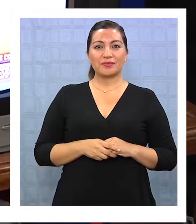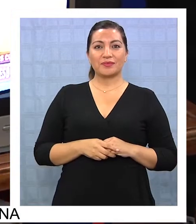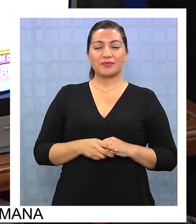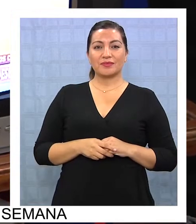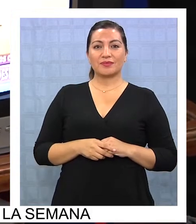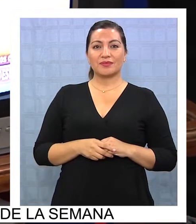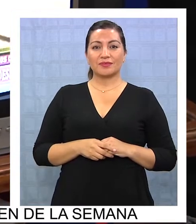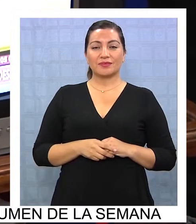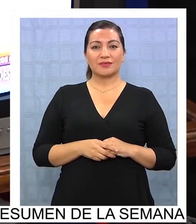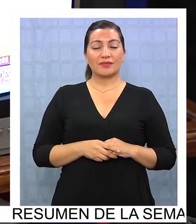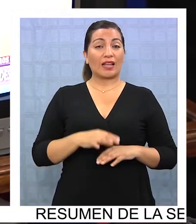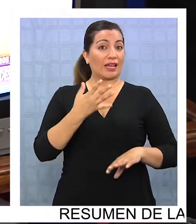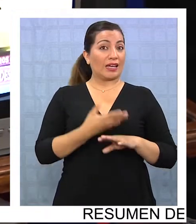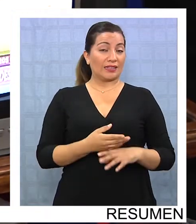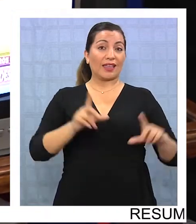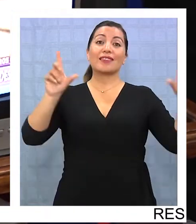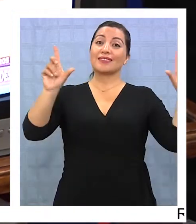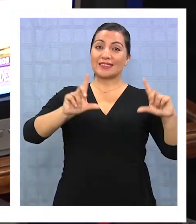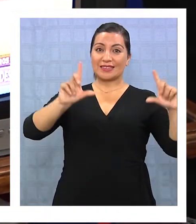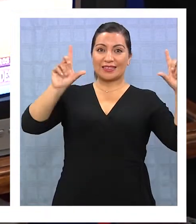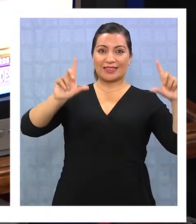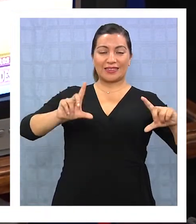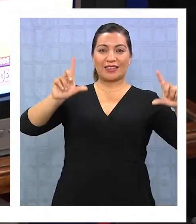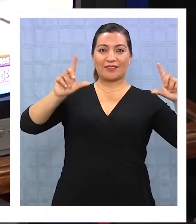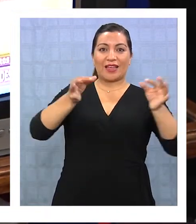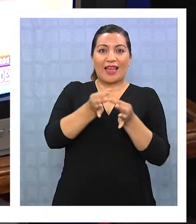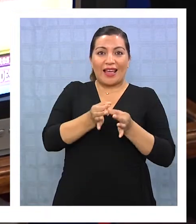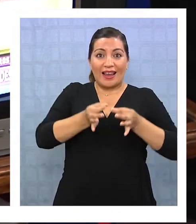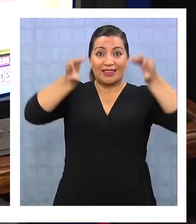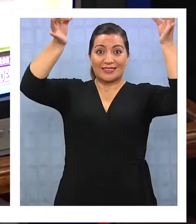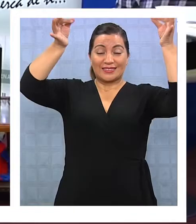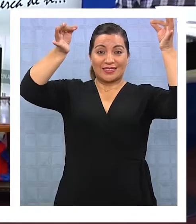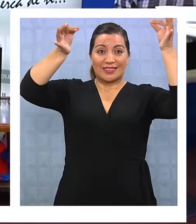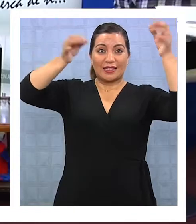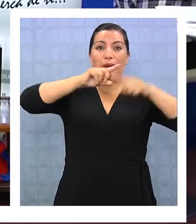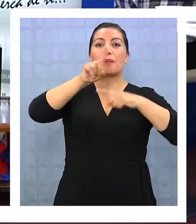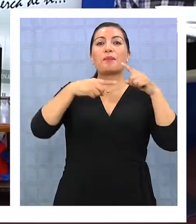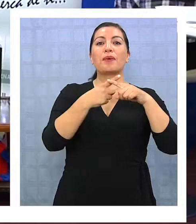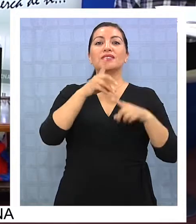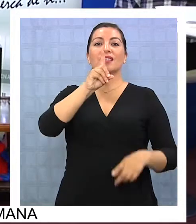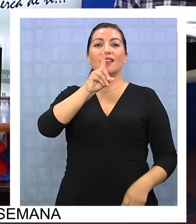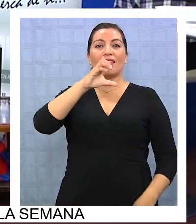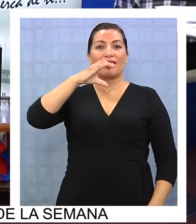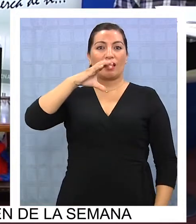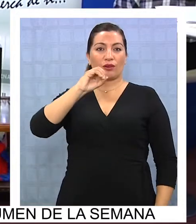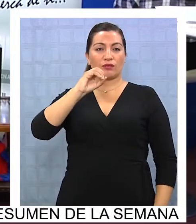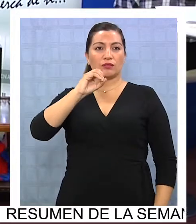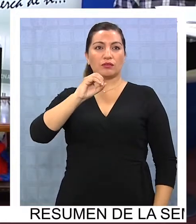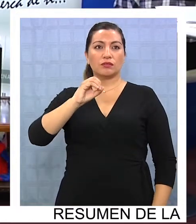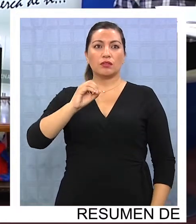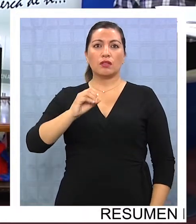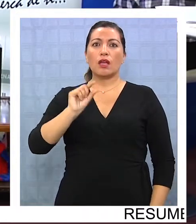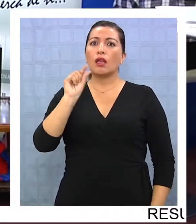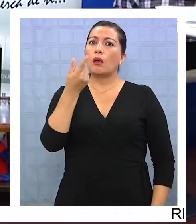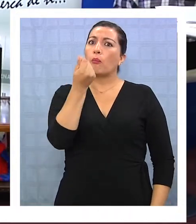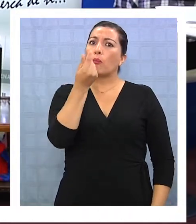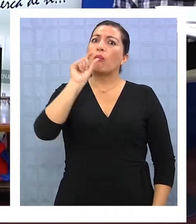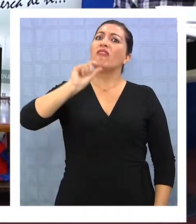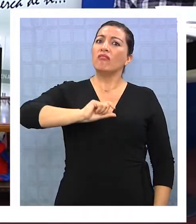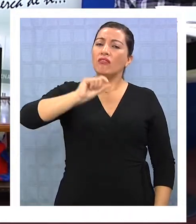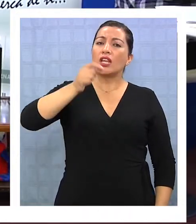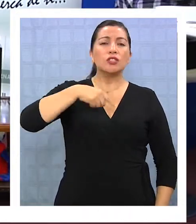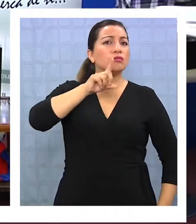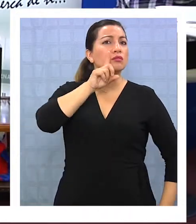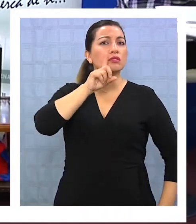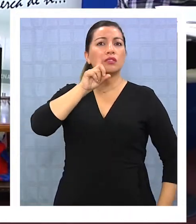Entonces, ahí habría que tener el televisor, evidentemente, la antena y el decodificador. Exactamente. O sea, por poquísimo dinero